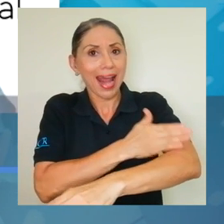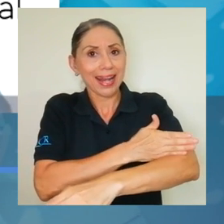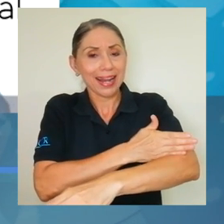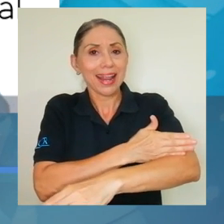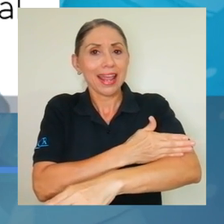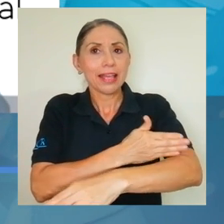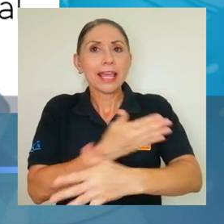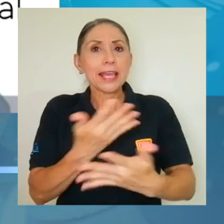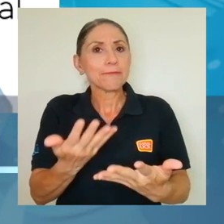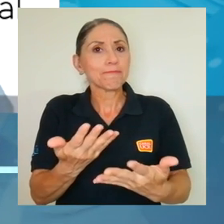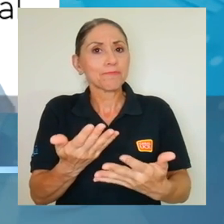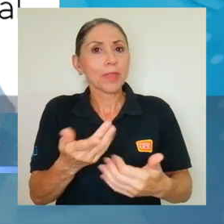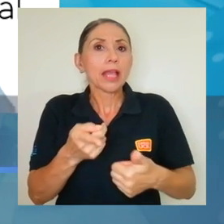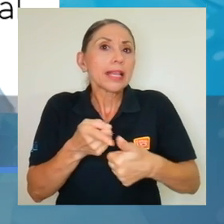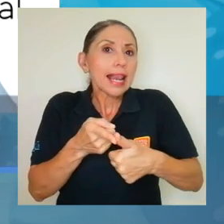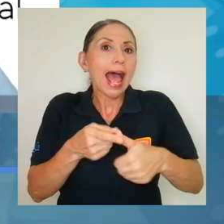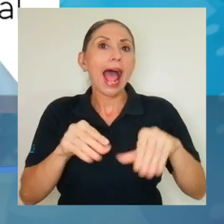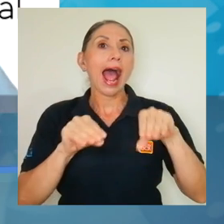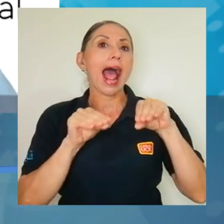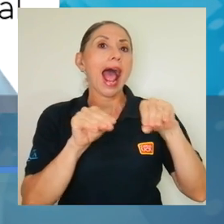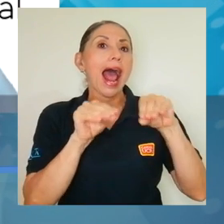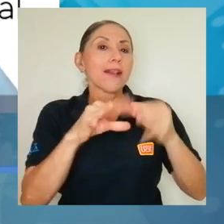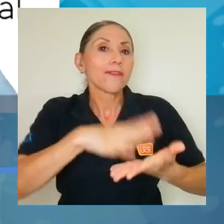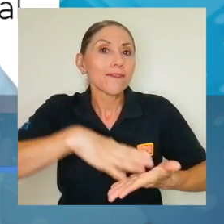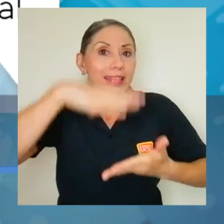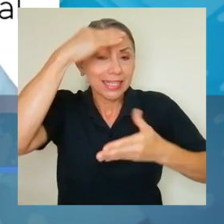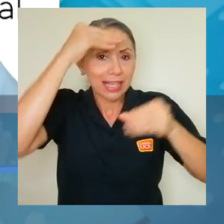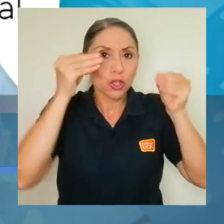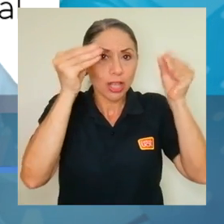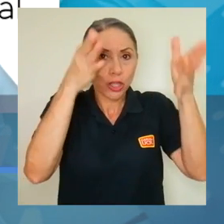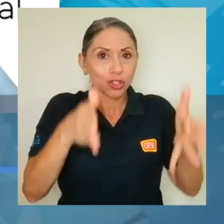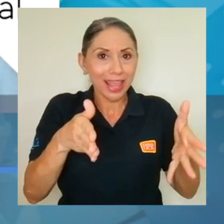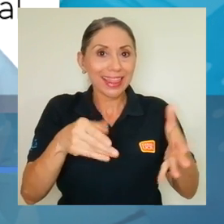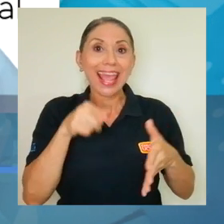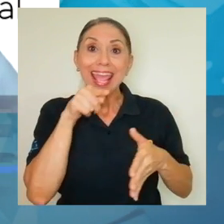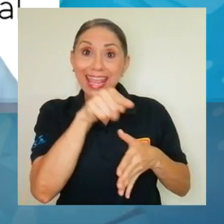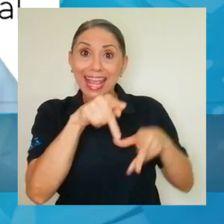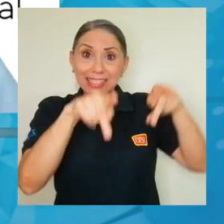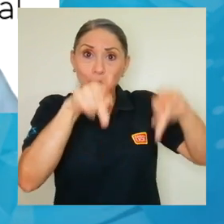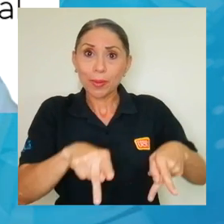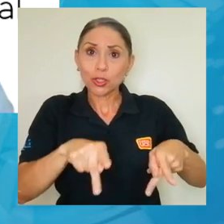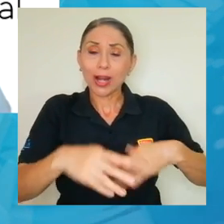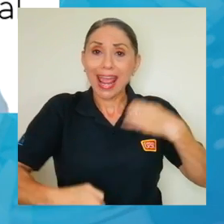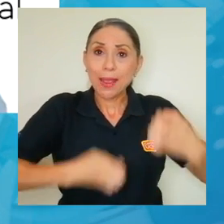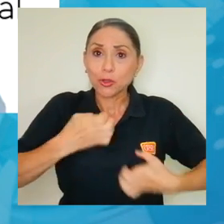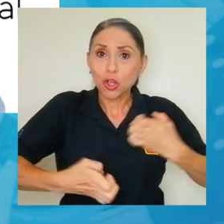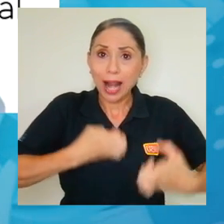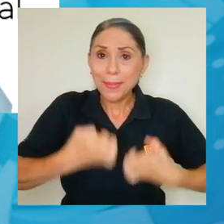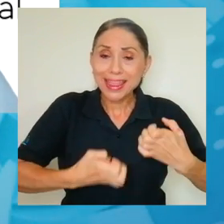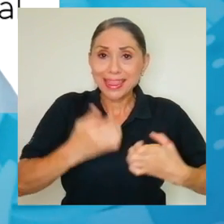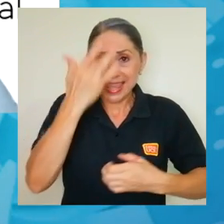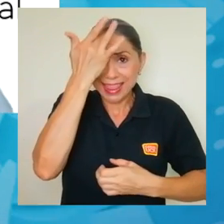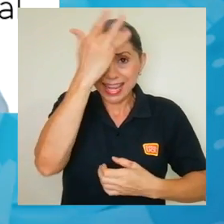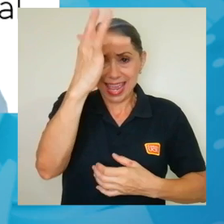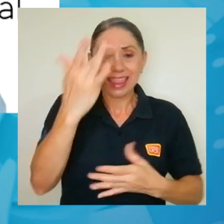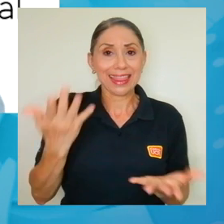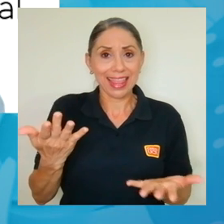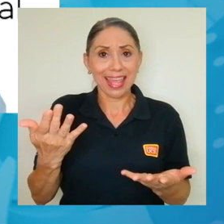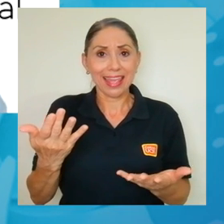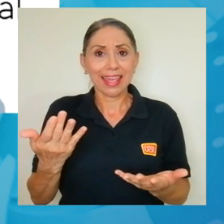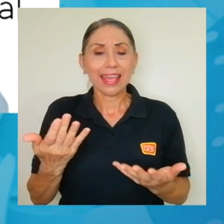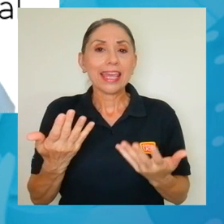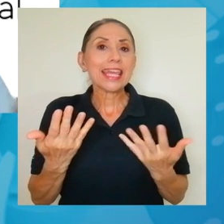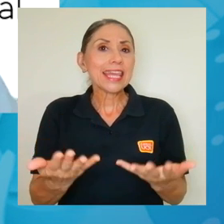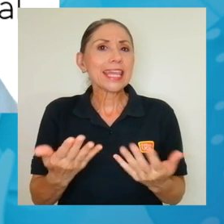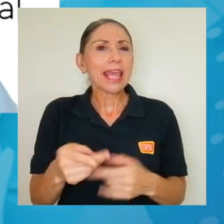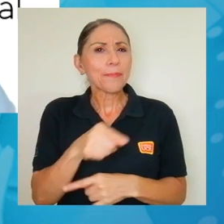llamémoslo así, la alfabetización del docente, es decir, que el docente sea una persona emocionalmente inteligente,